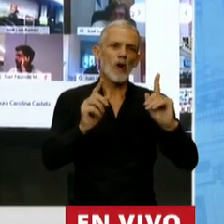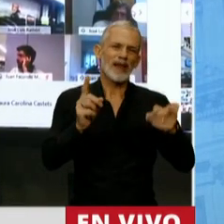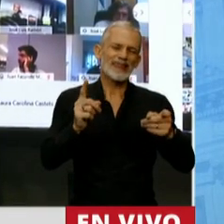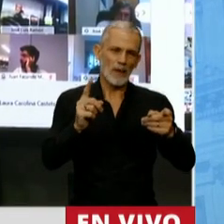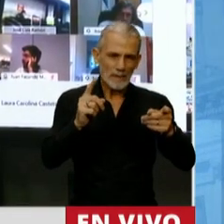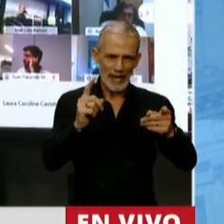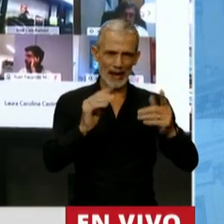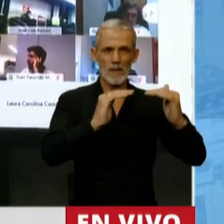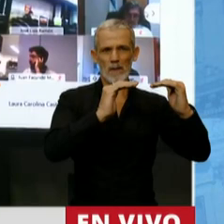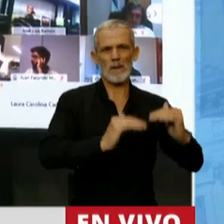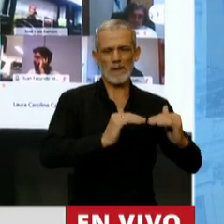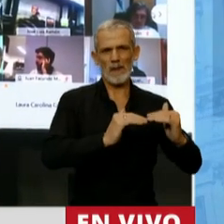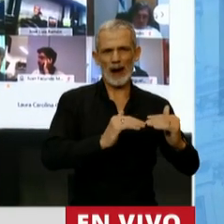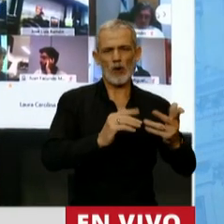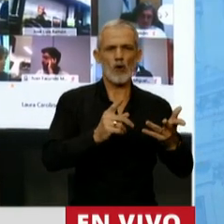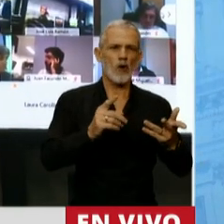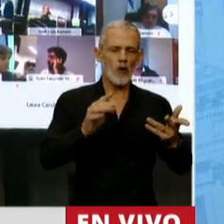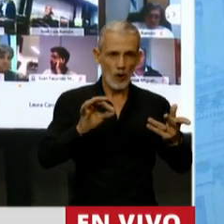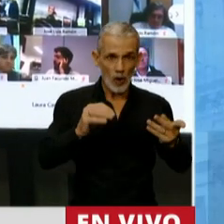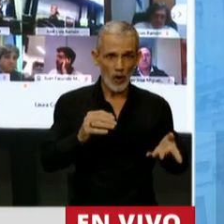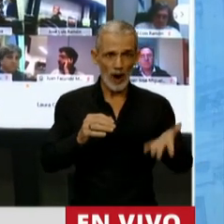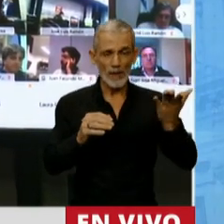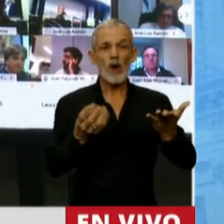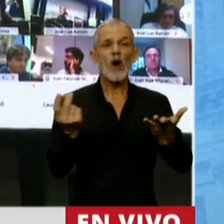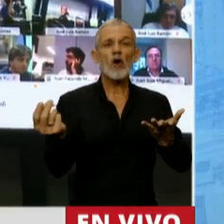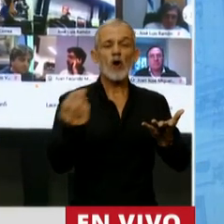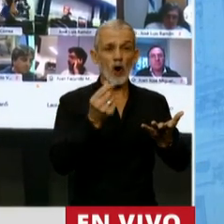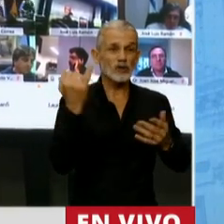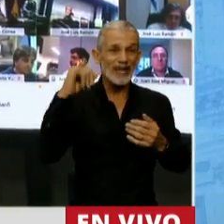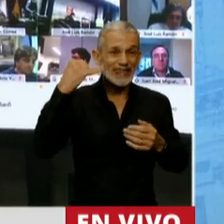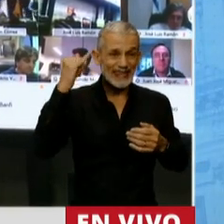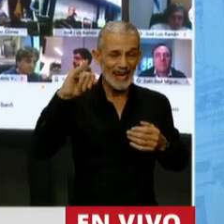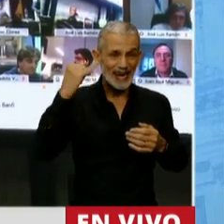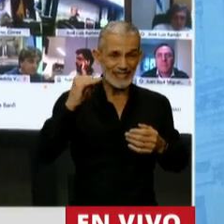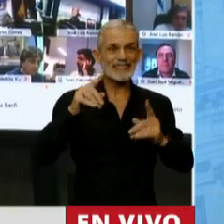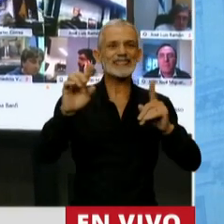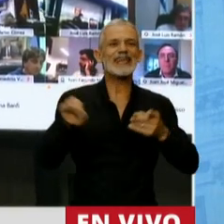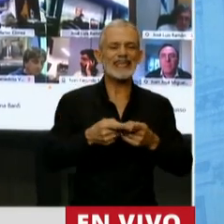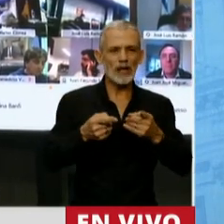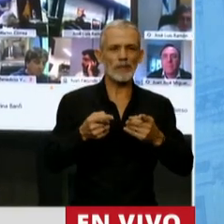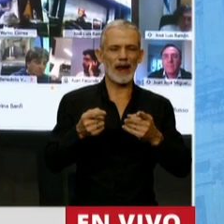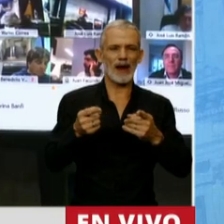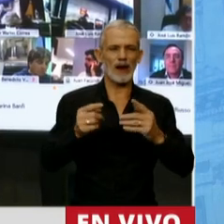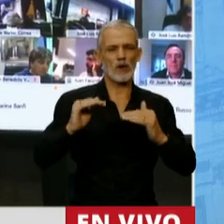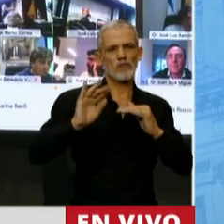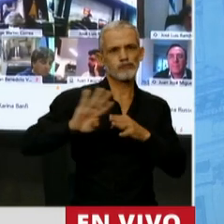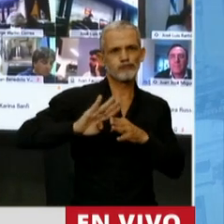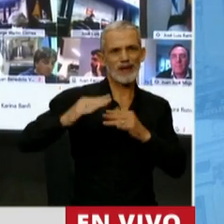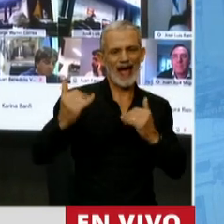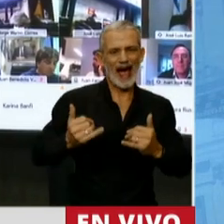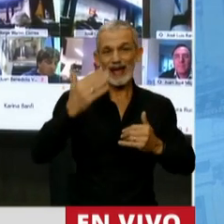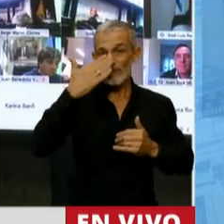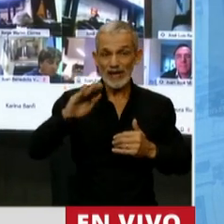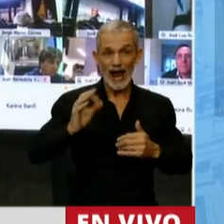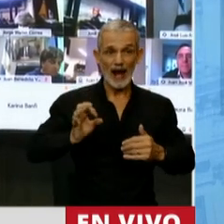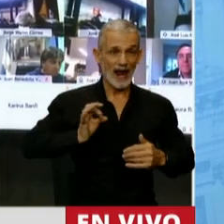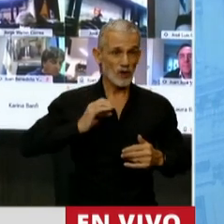en mayor proporción aumentó el costo de los intereses y el déficit consolidado terminó siendo en